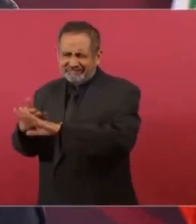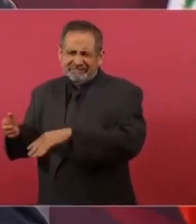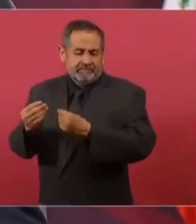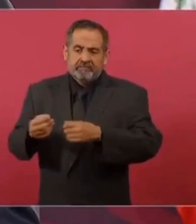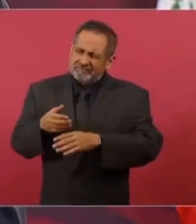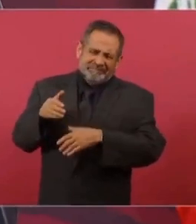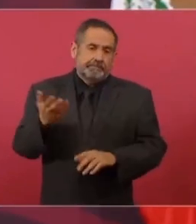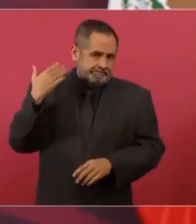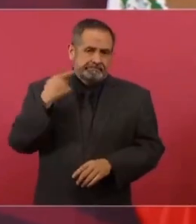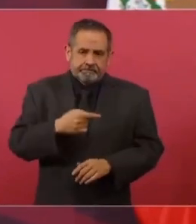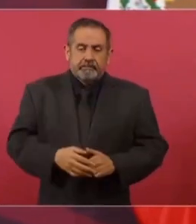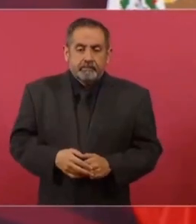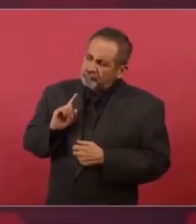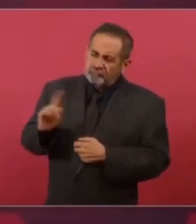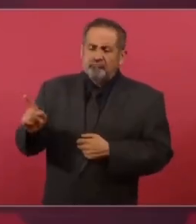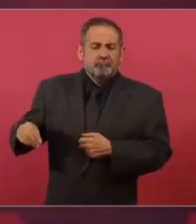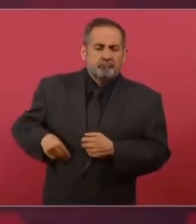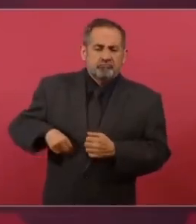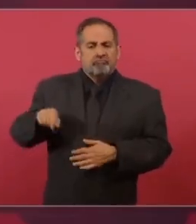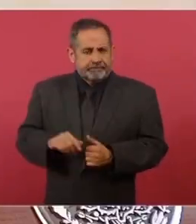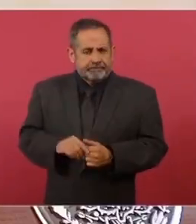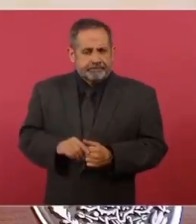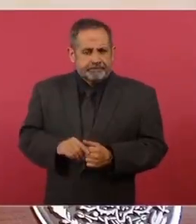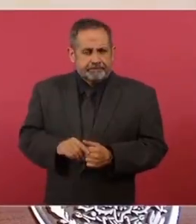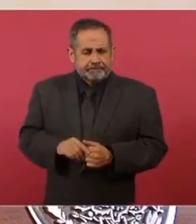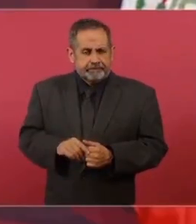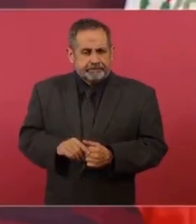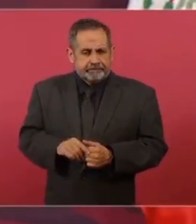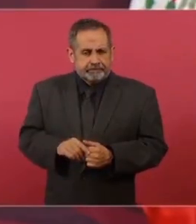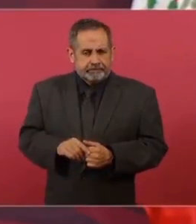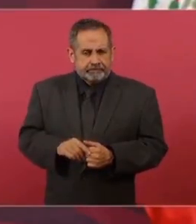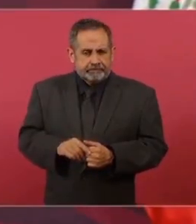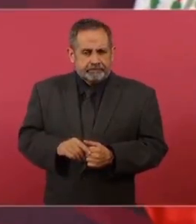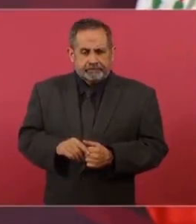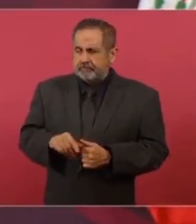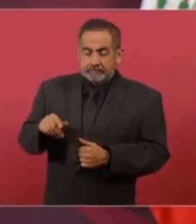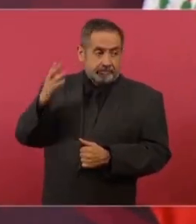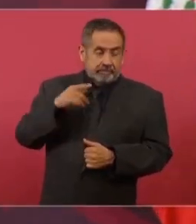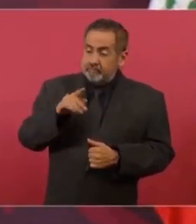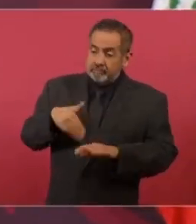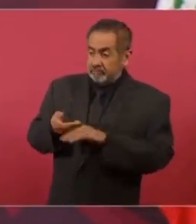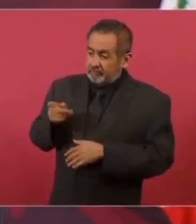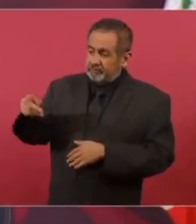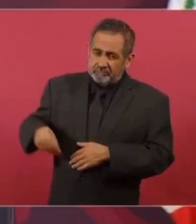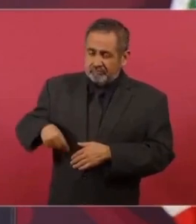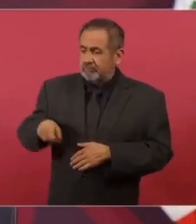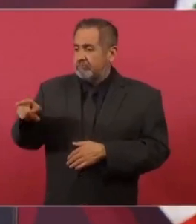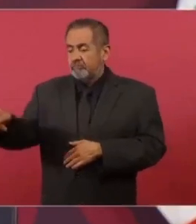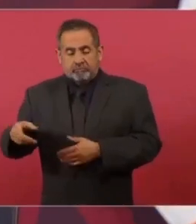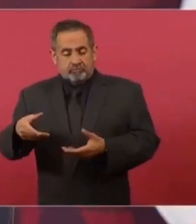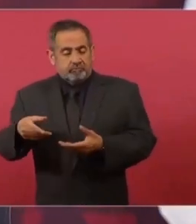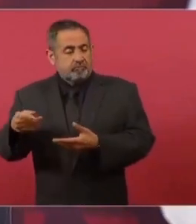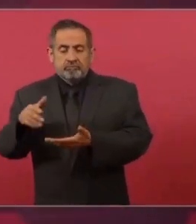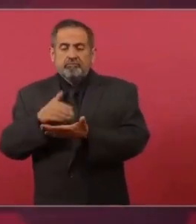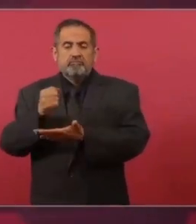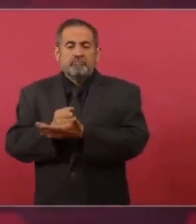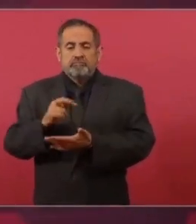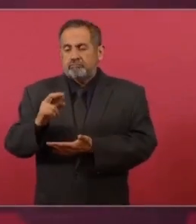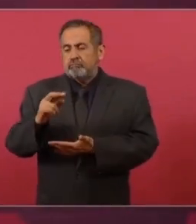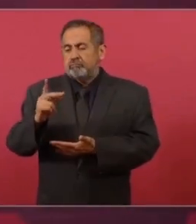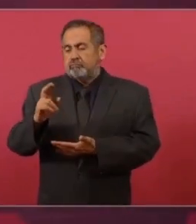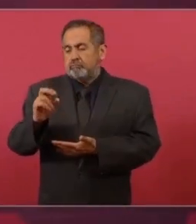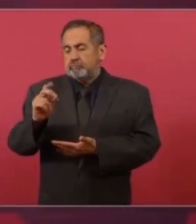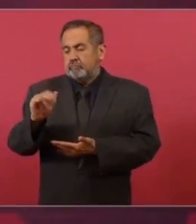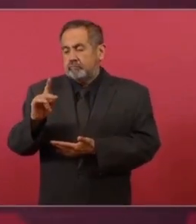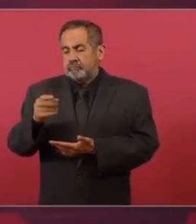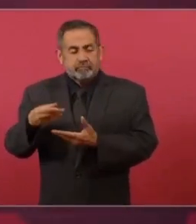le acosó, porque le echaban la culpa de que él había entregado los documentos del registro público de la propiedad sobre